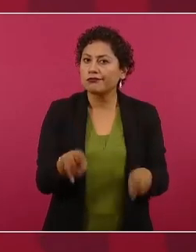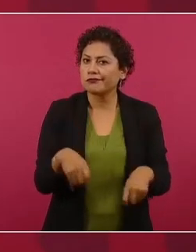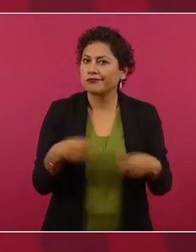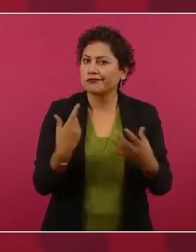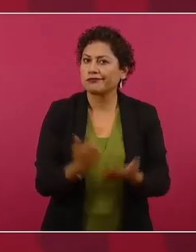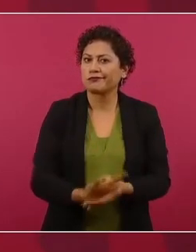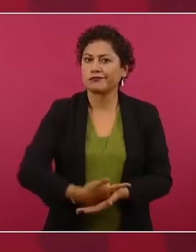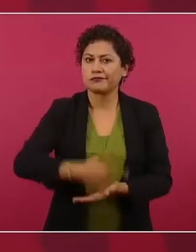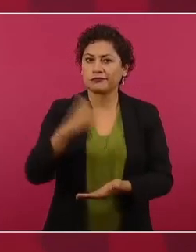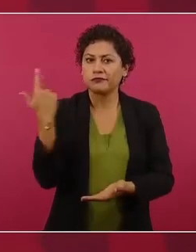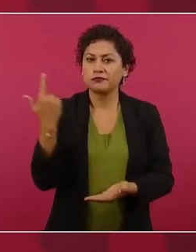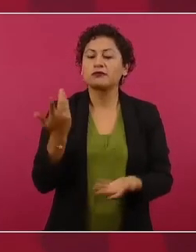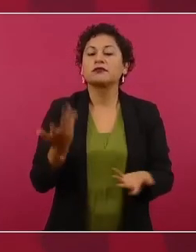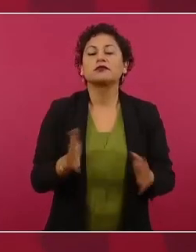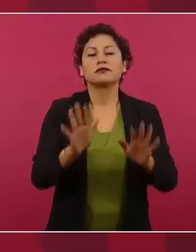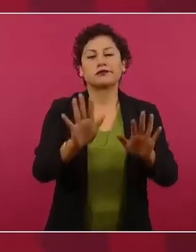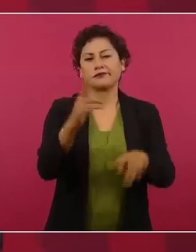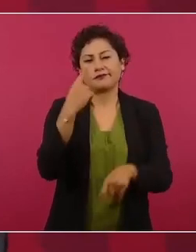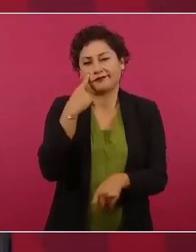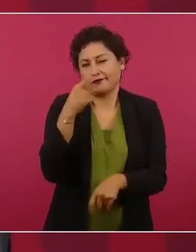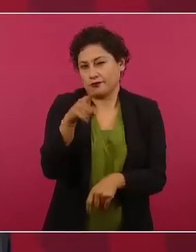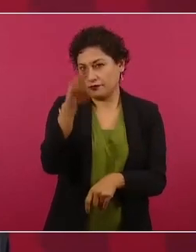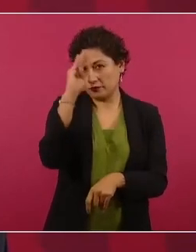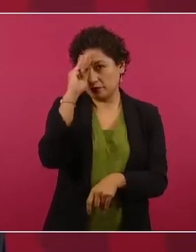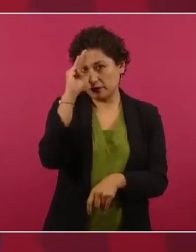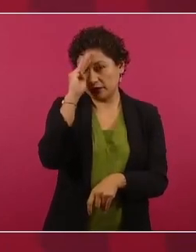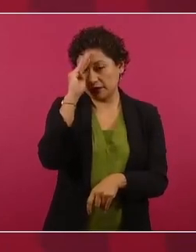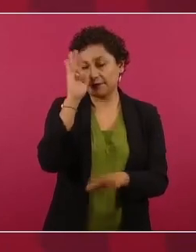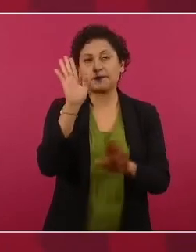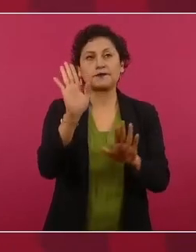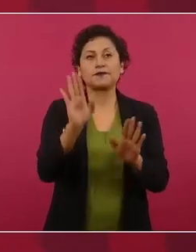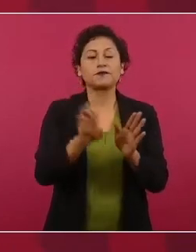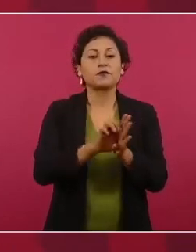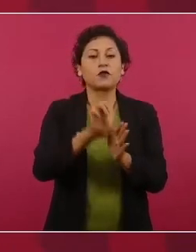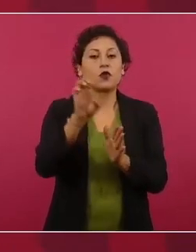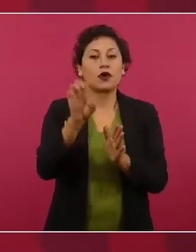Imagínense ustedes, independientemente de que